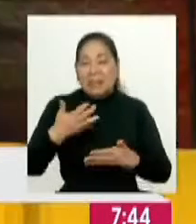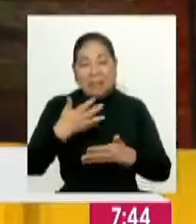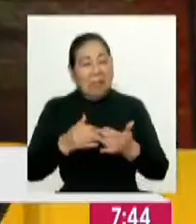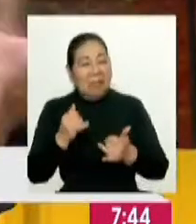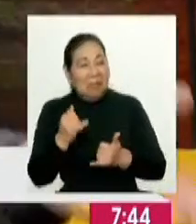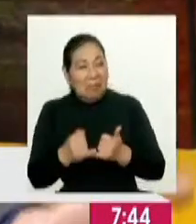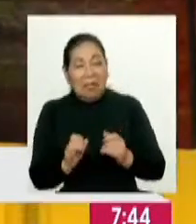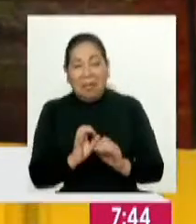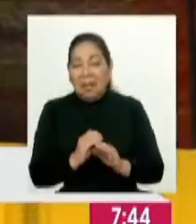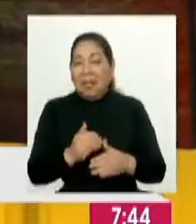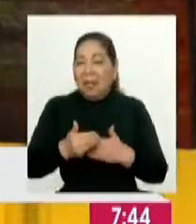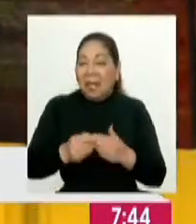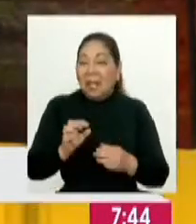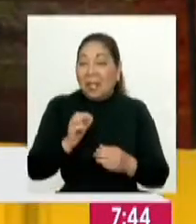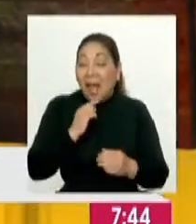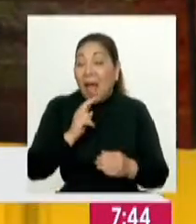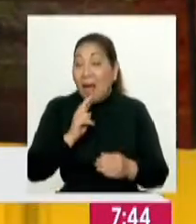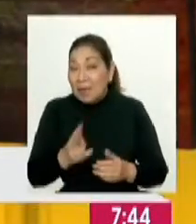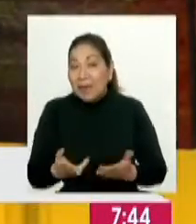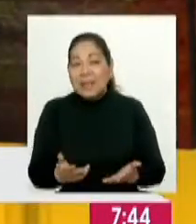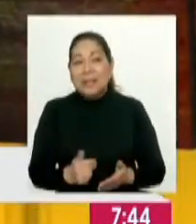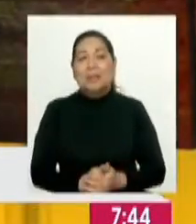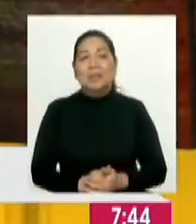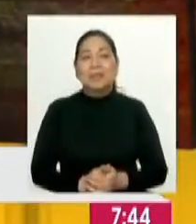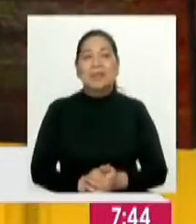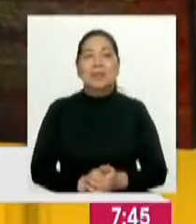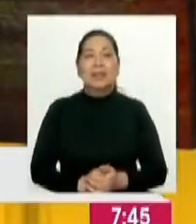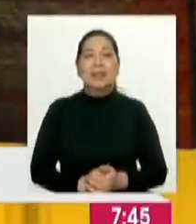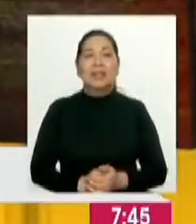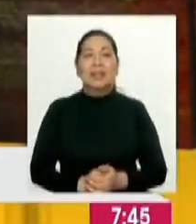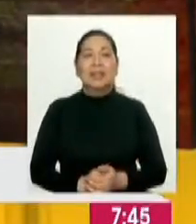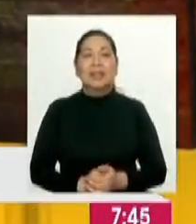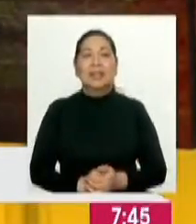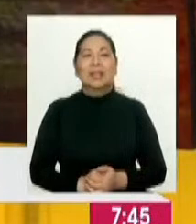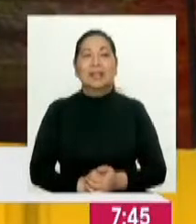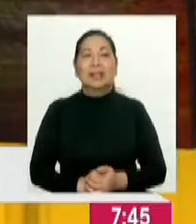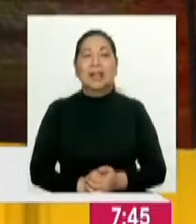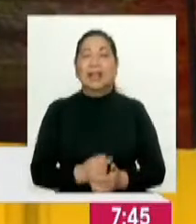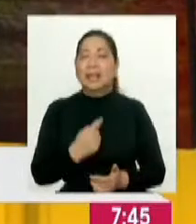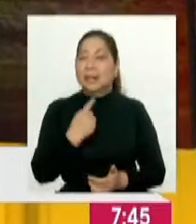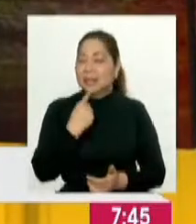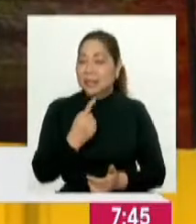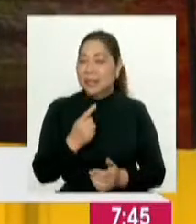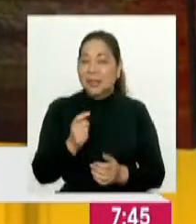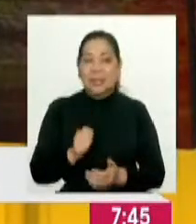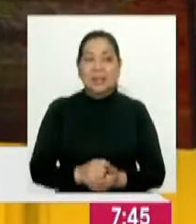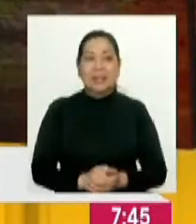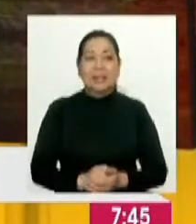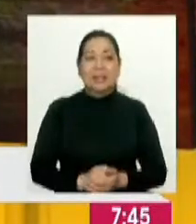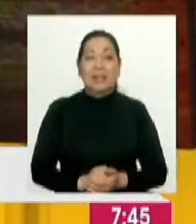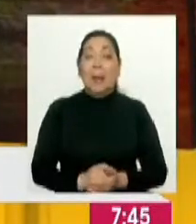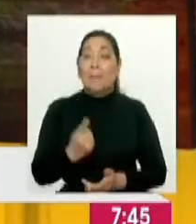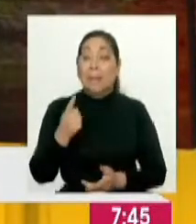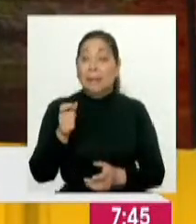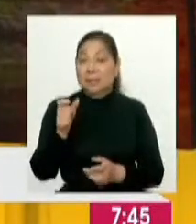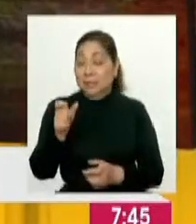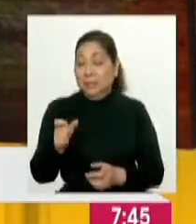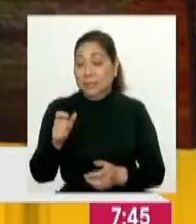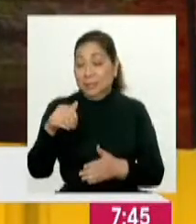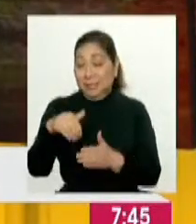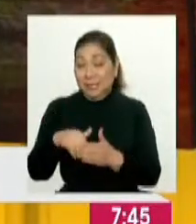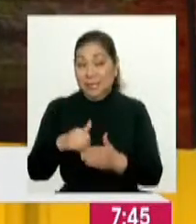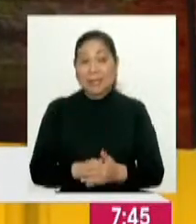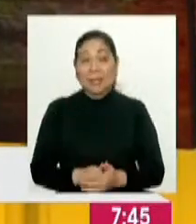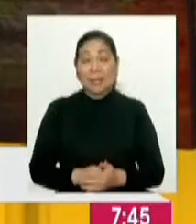si ya acabó, si no acabó, si se declaró, si no sé. Una que se me iba y a manera de jalón de orejas para los candidatos y candidatas.